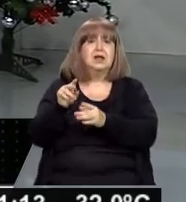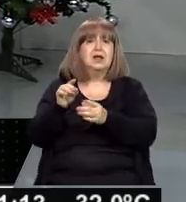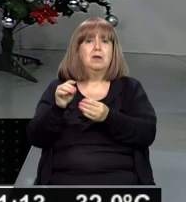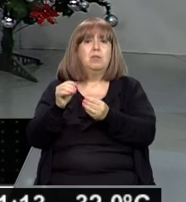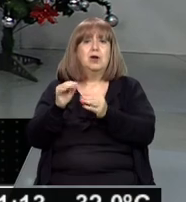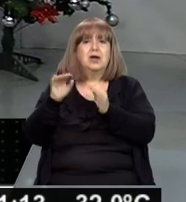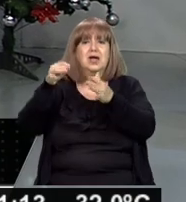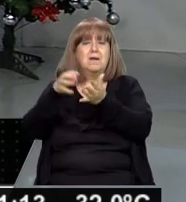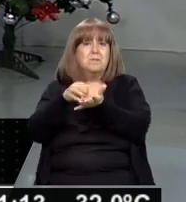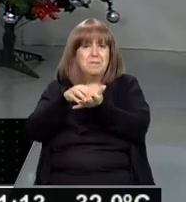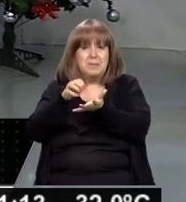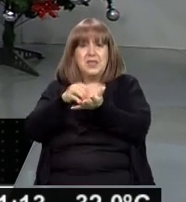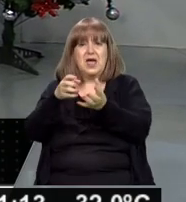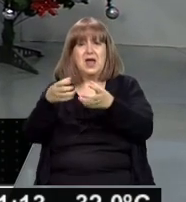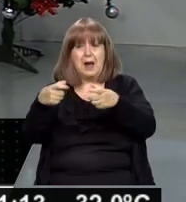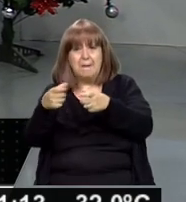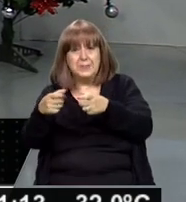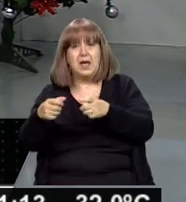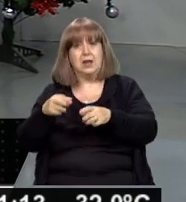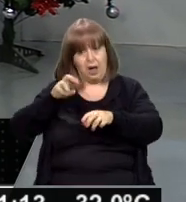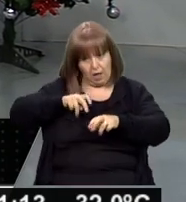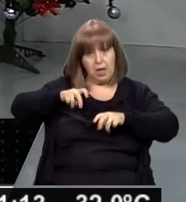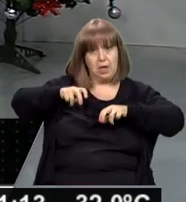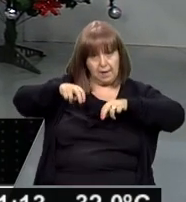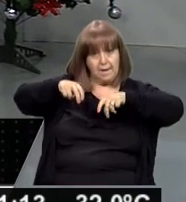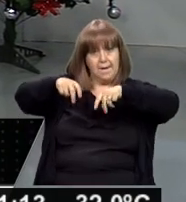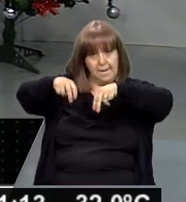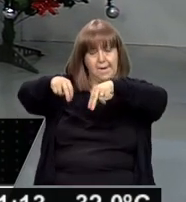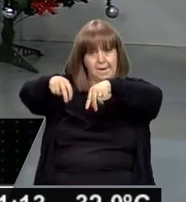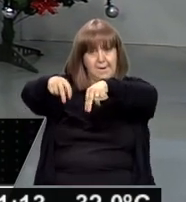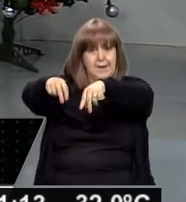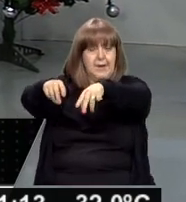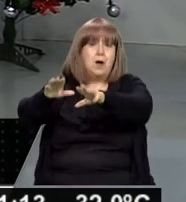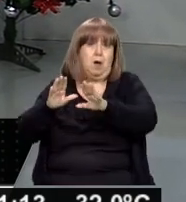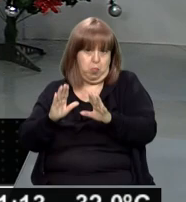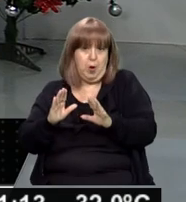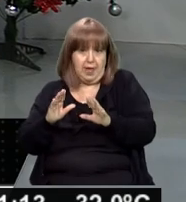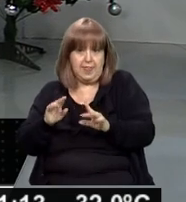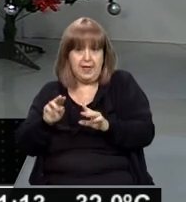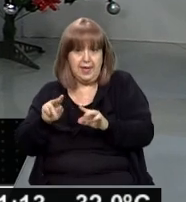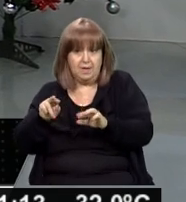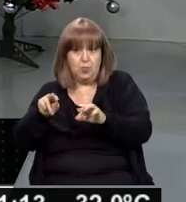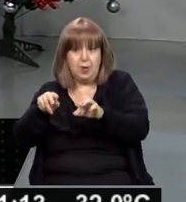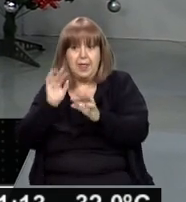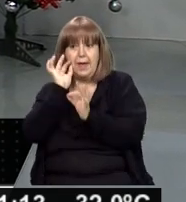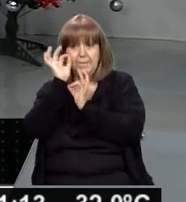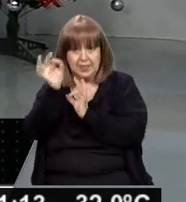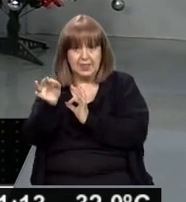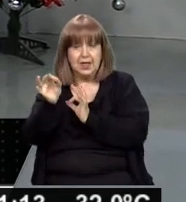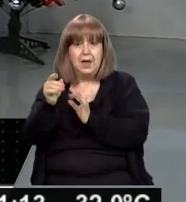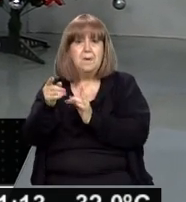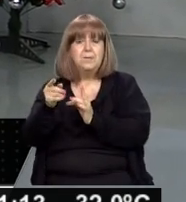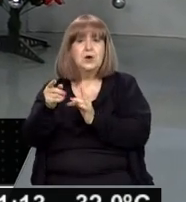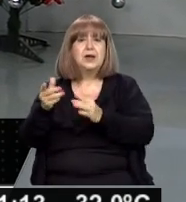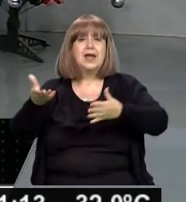Obviamente que si se ingresaba y se rastrillaba la zona, se podía visualizar porque no